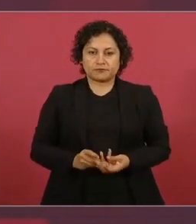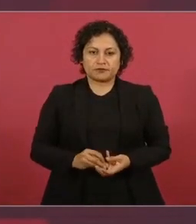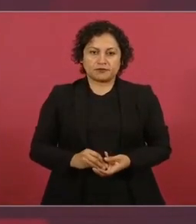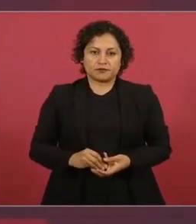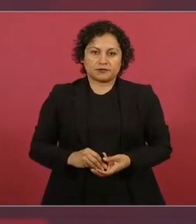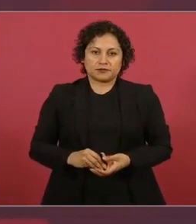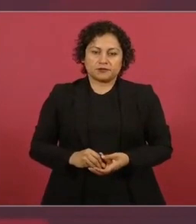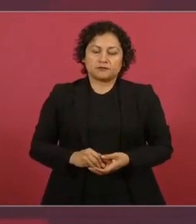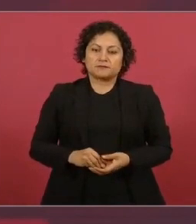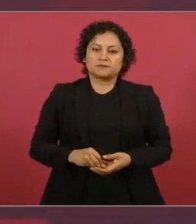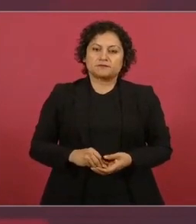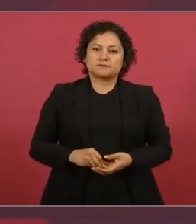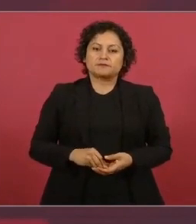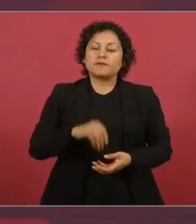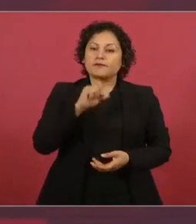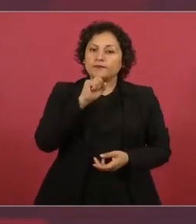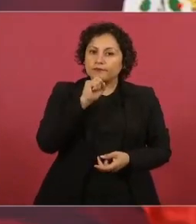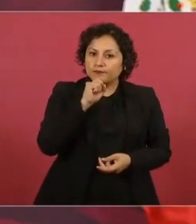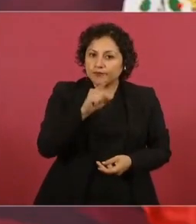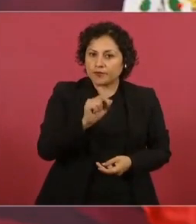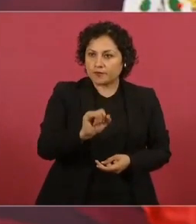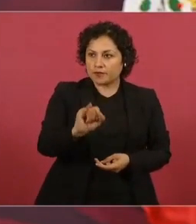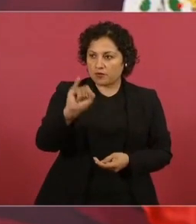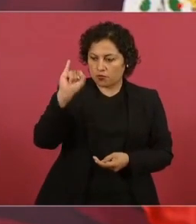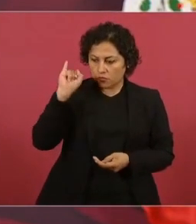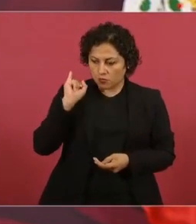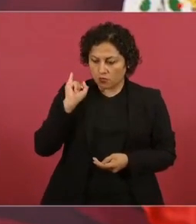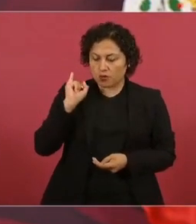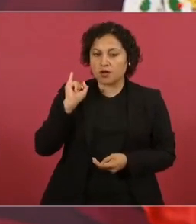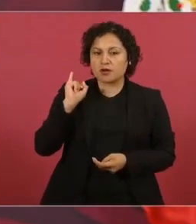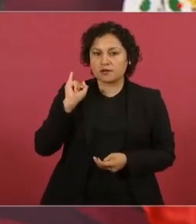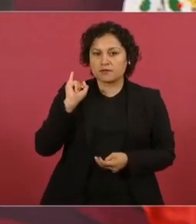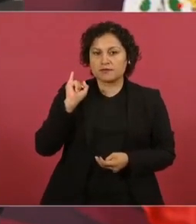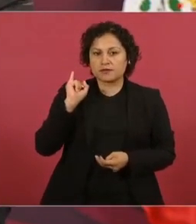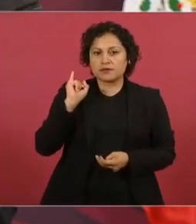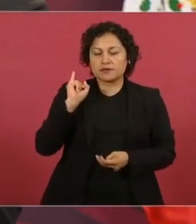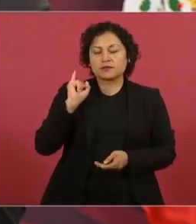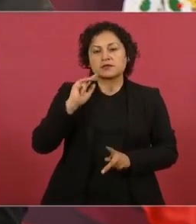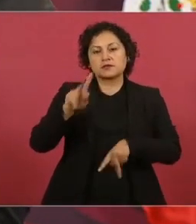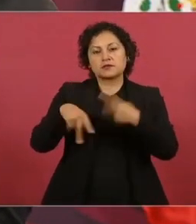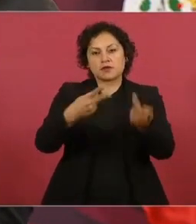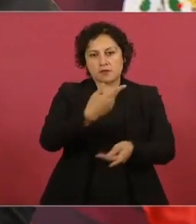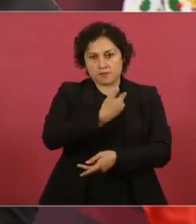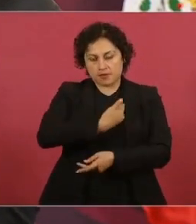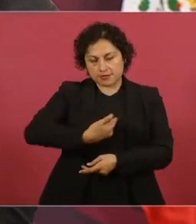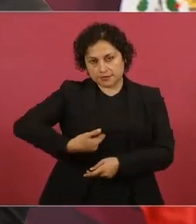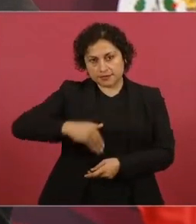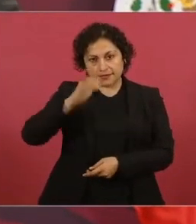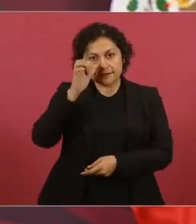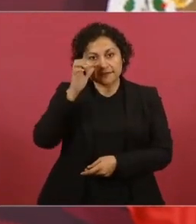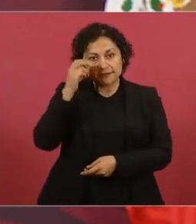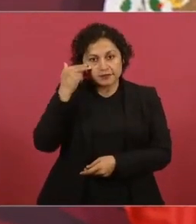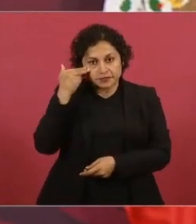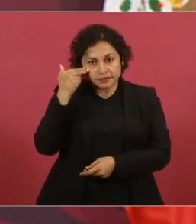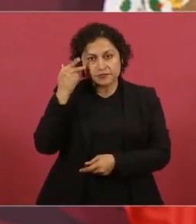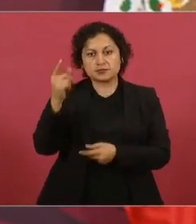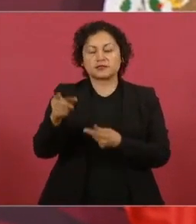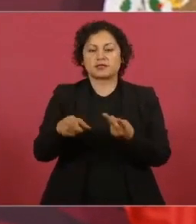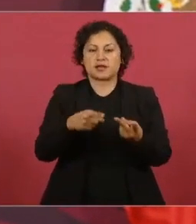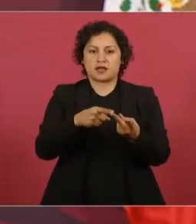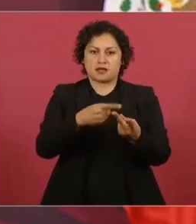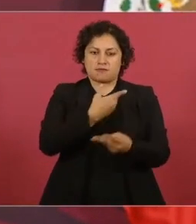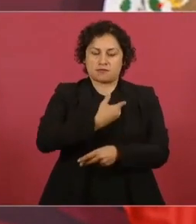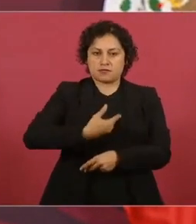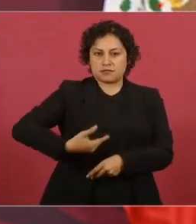estuvo el jueves el Presidente de China con el Presidente Biden